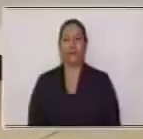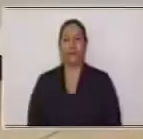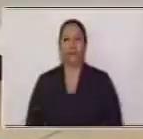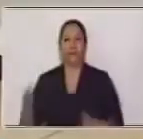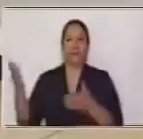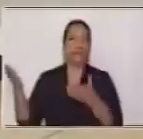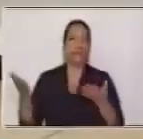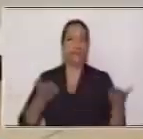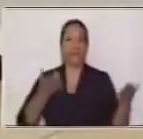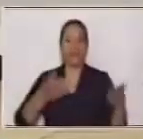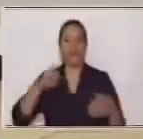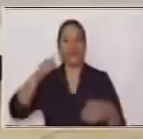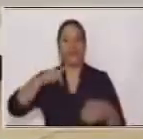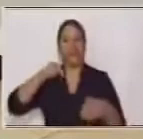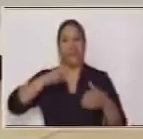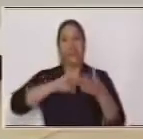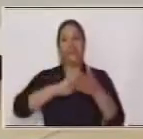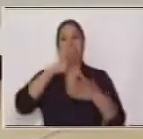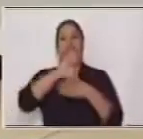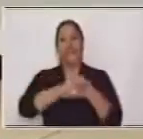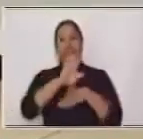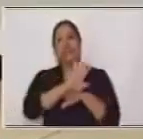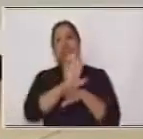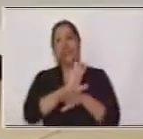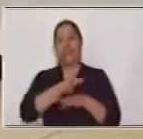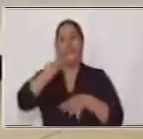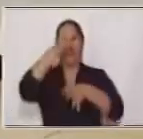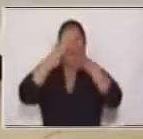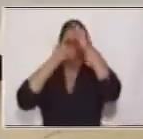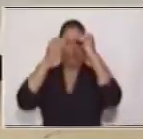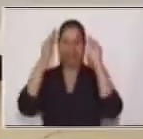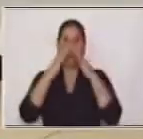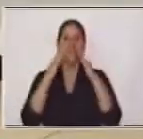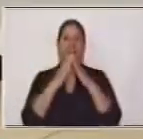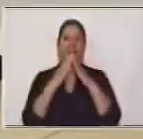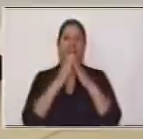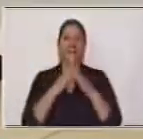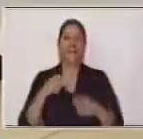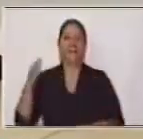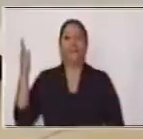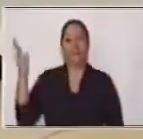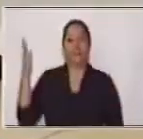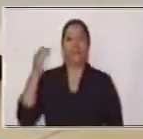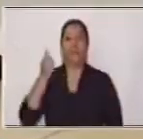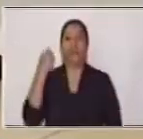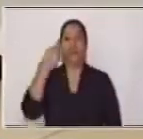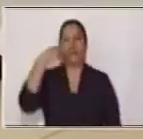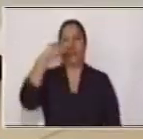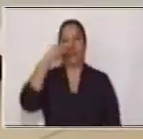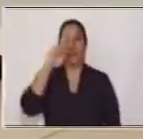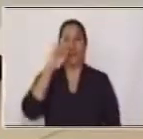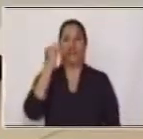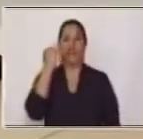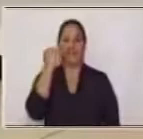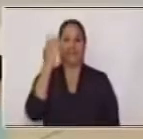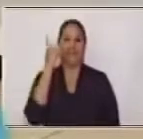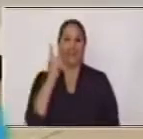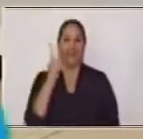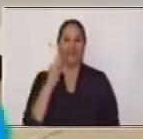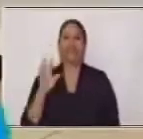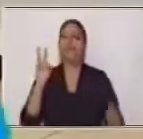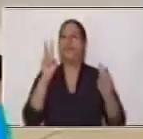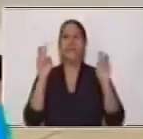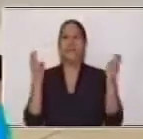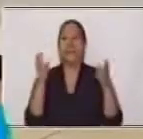Bienvenido a este espacio educativo Aprendo en Casa. Soy Astrid López y en esta oportunidad desarrollaré el tema de